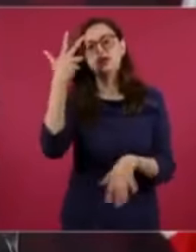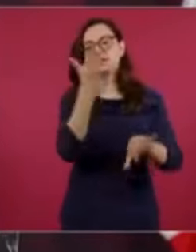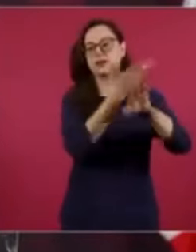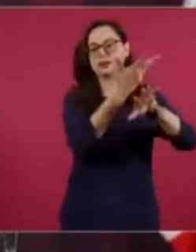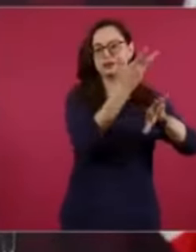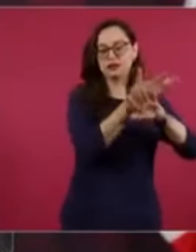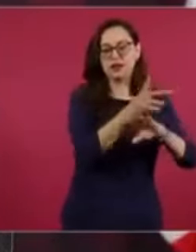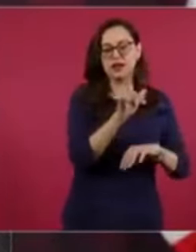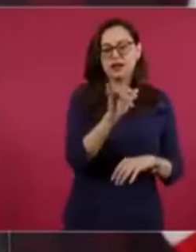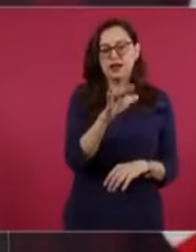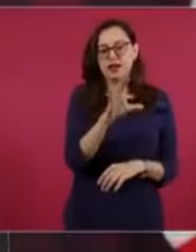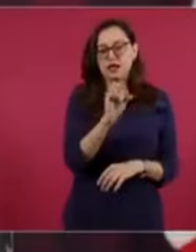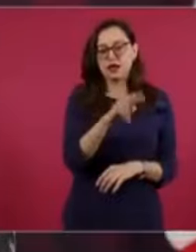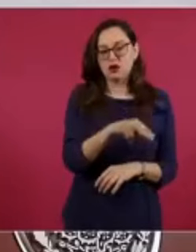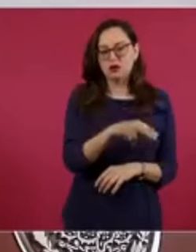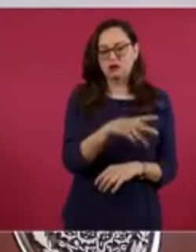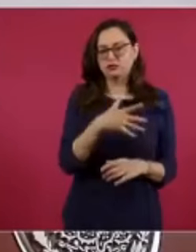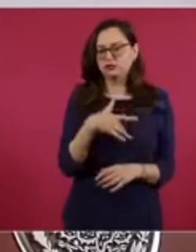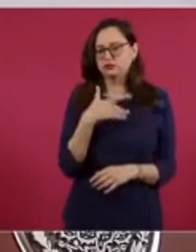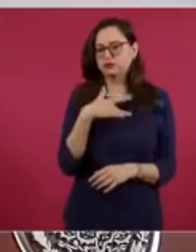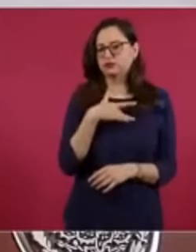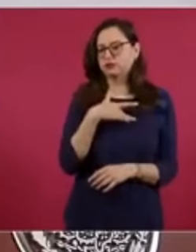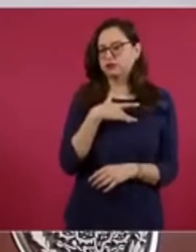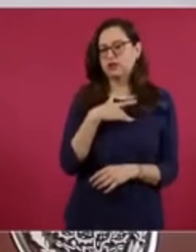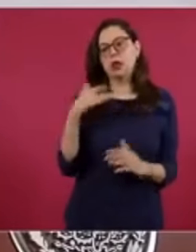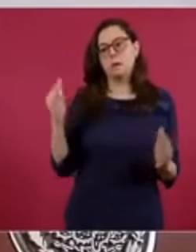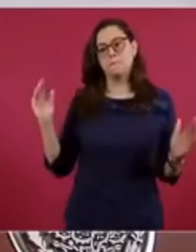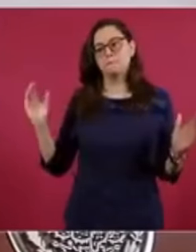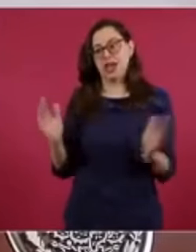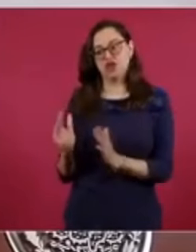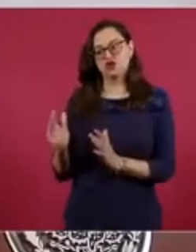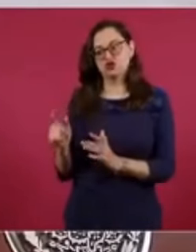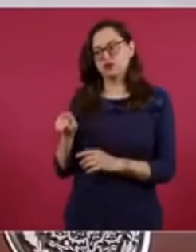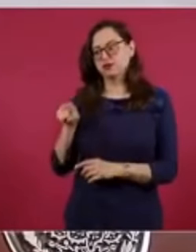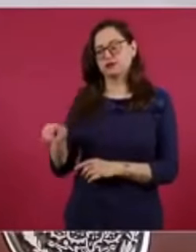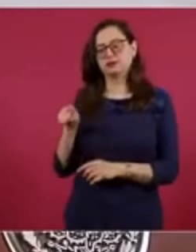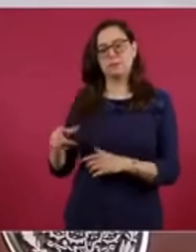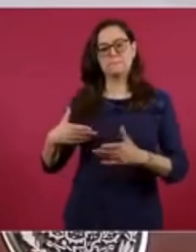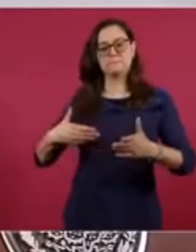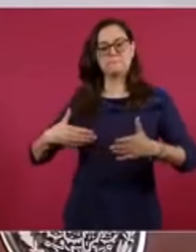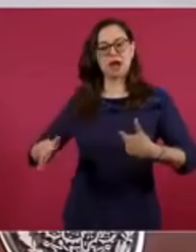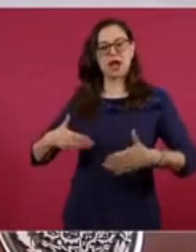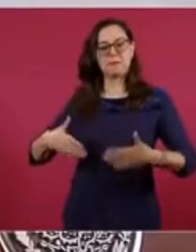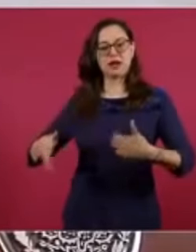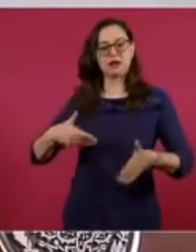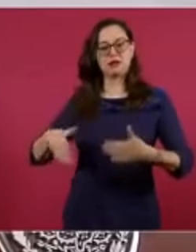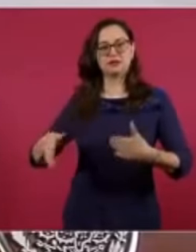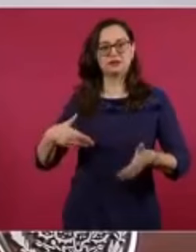se construyó el canal de Panamá, sin embargo,